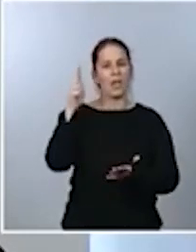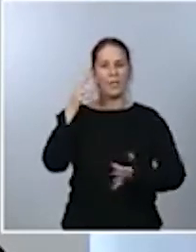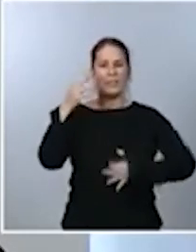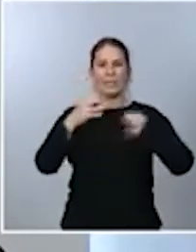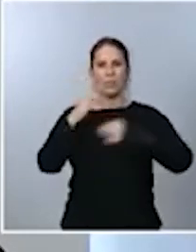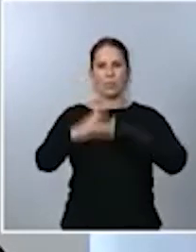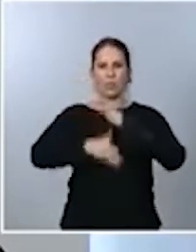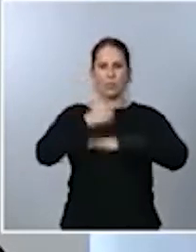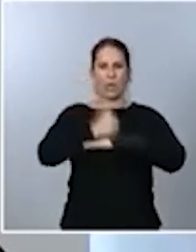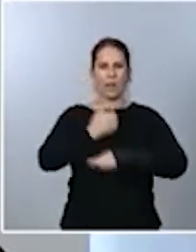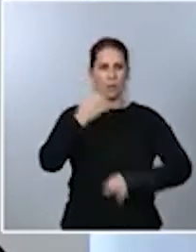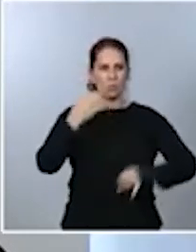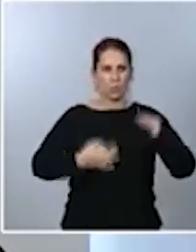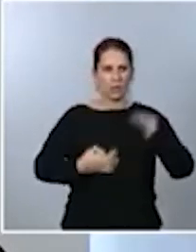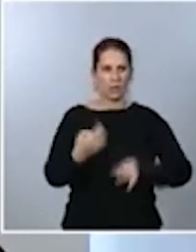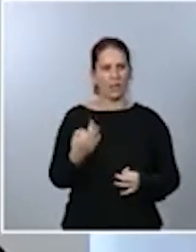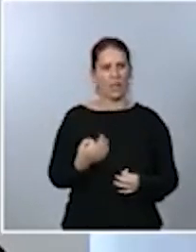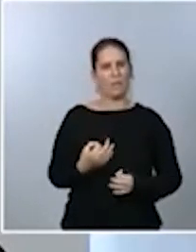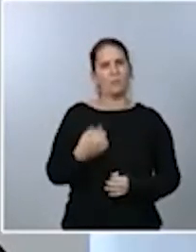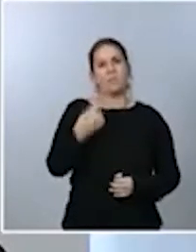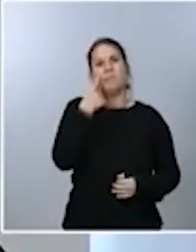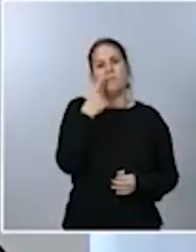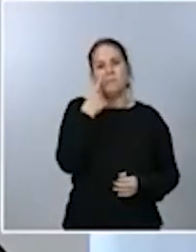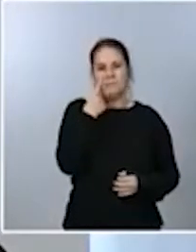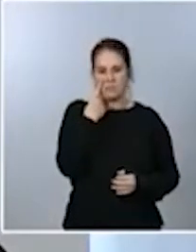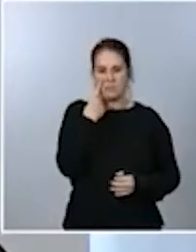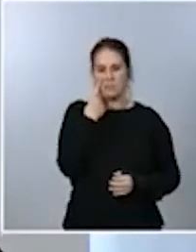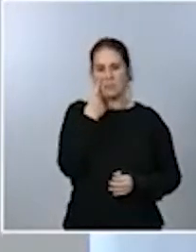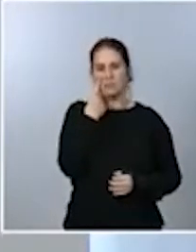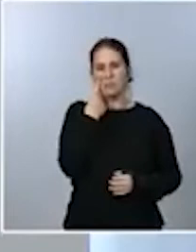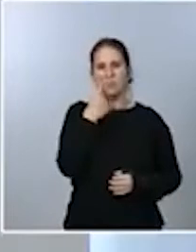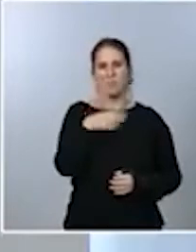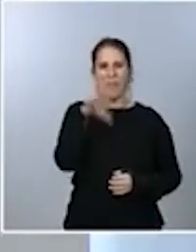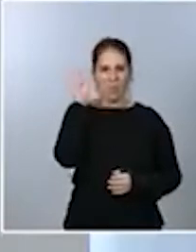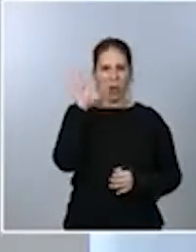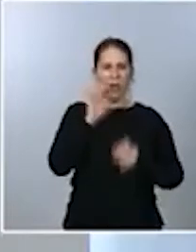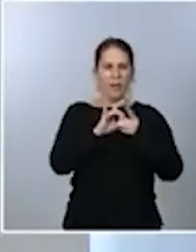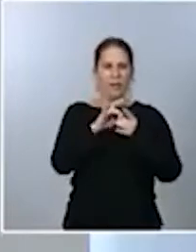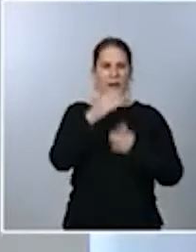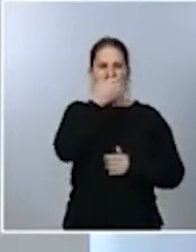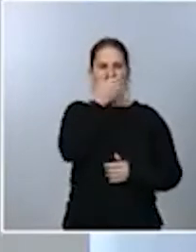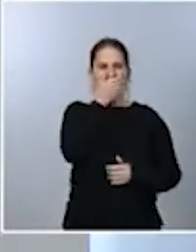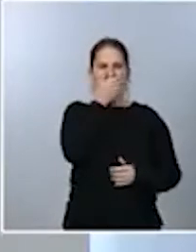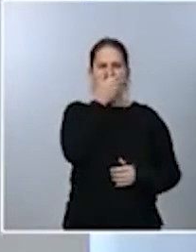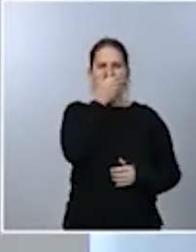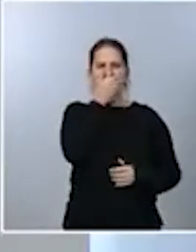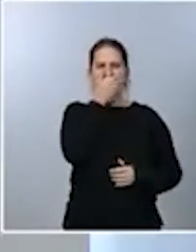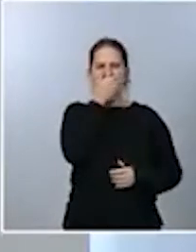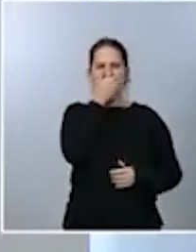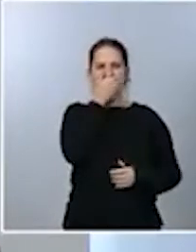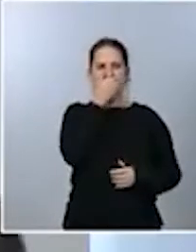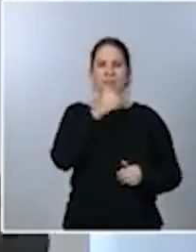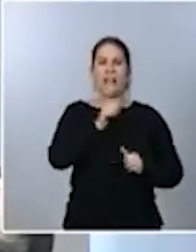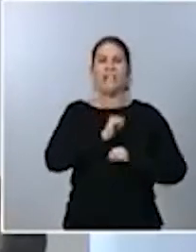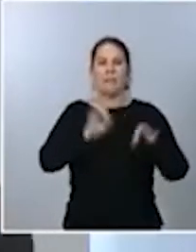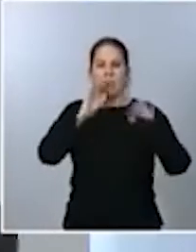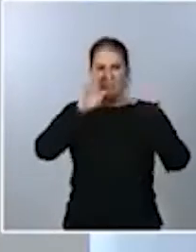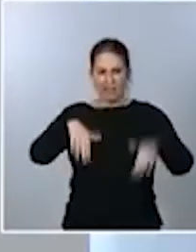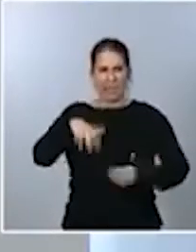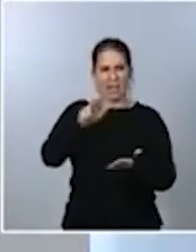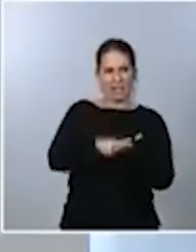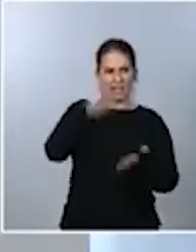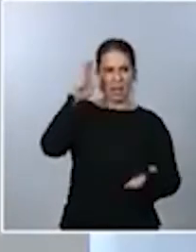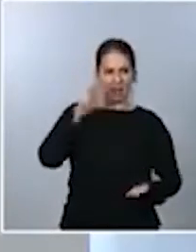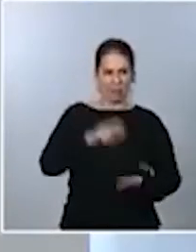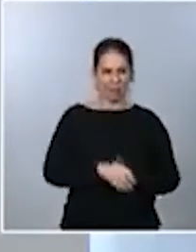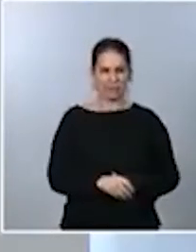justicia. Vamos a ver, en fin, qué decisión toman. Esperemos que sea ratificada. Y, bueno, a veces la comparación